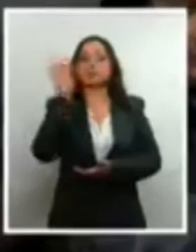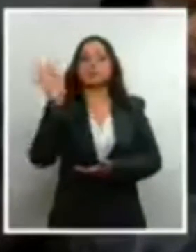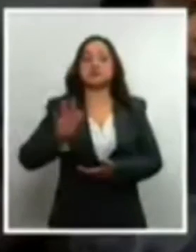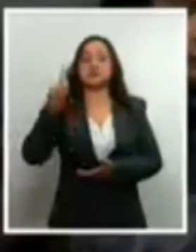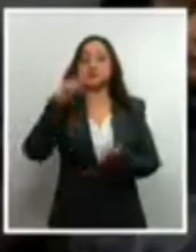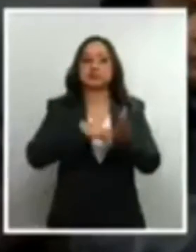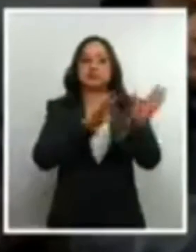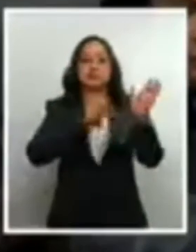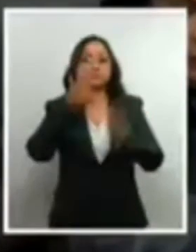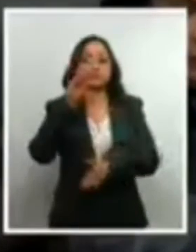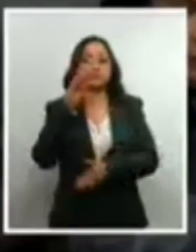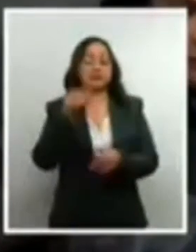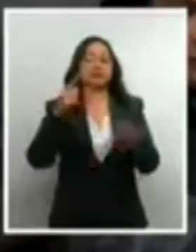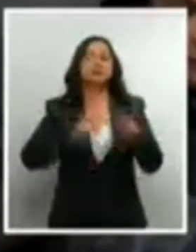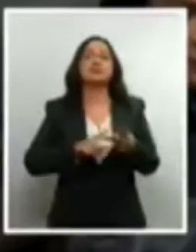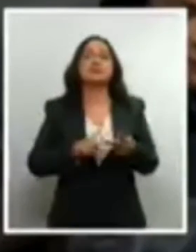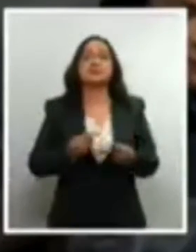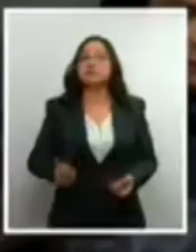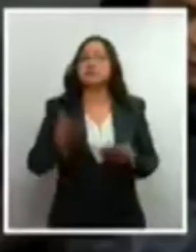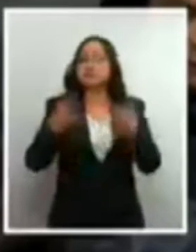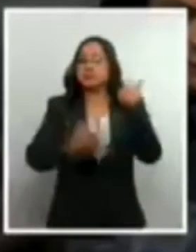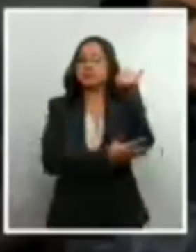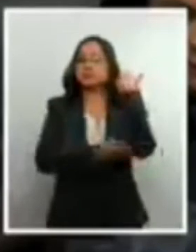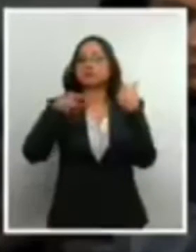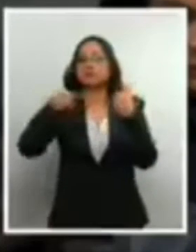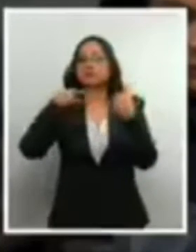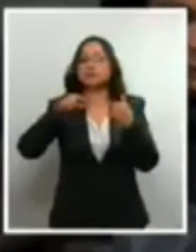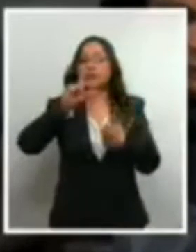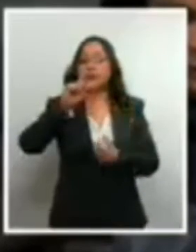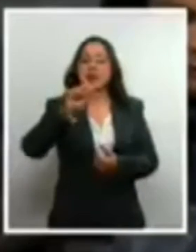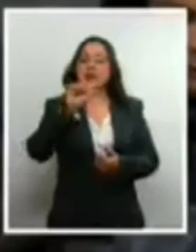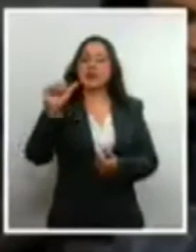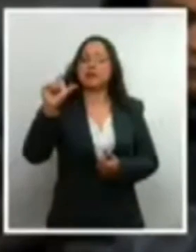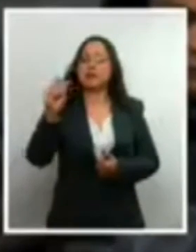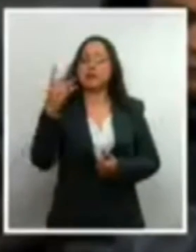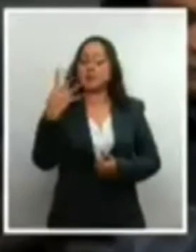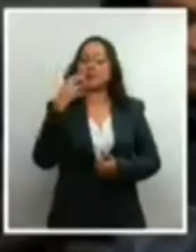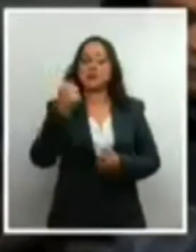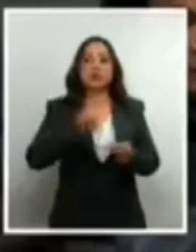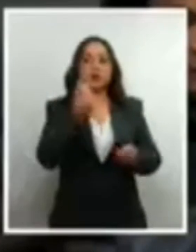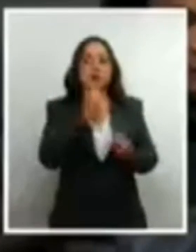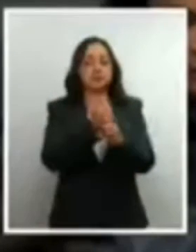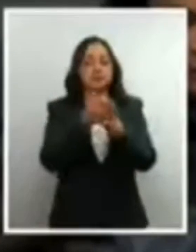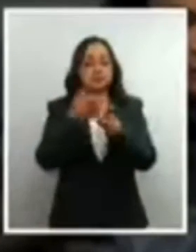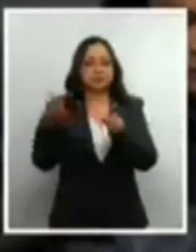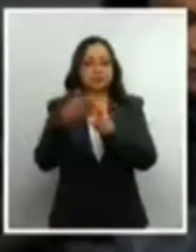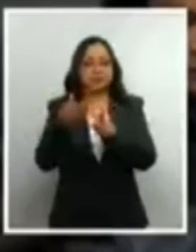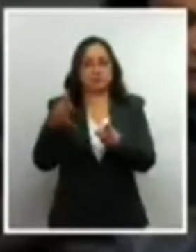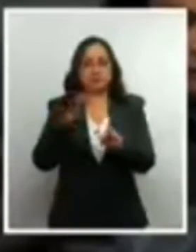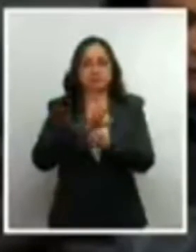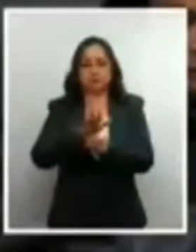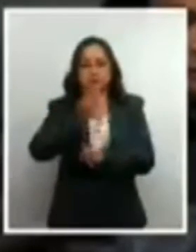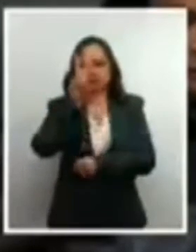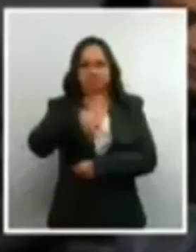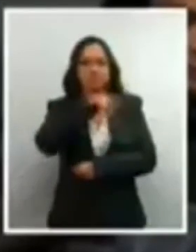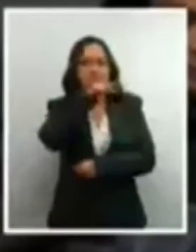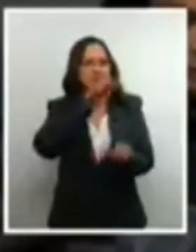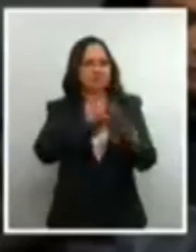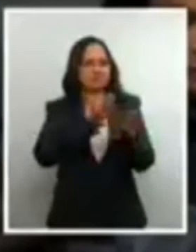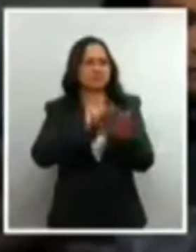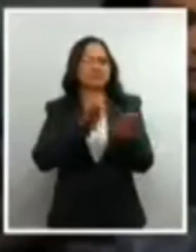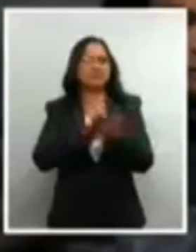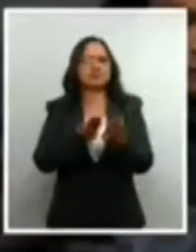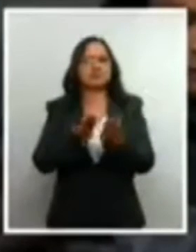y la tasa más alta de abortos se da en las edades de 20 a 24 años siendo de manera preocupante la segunda